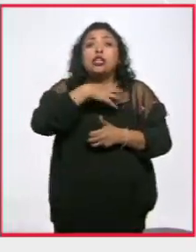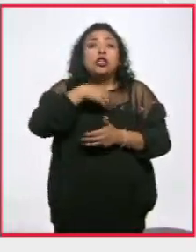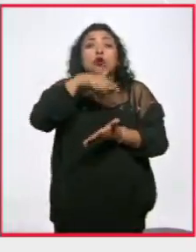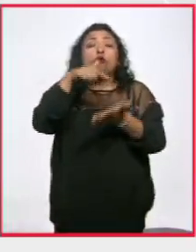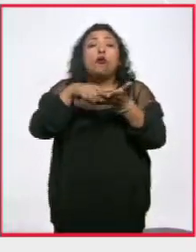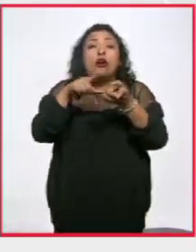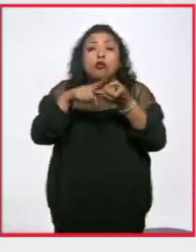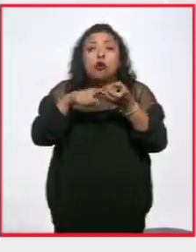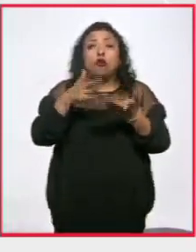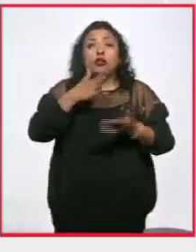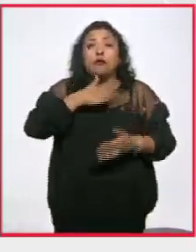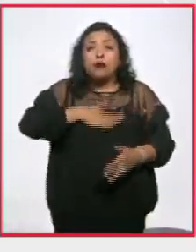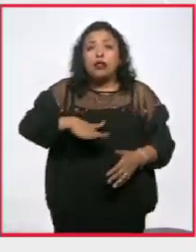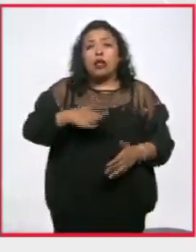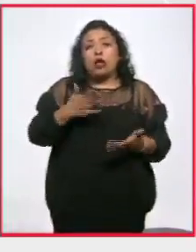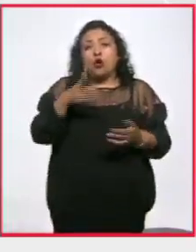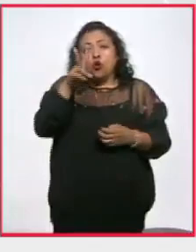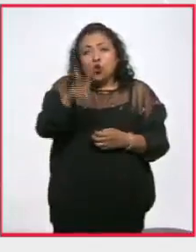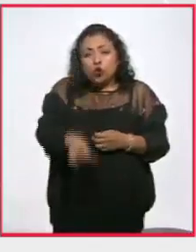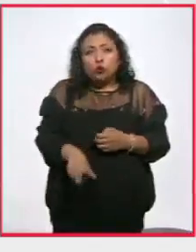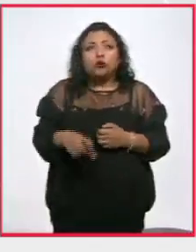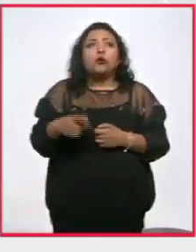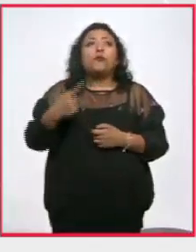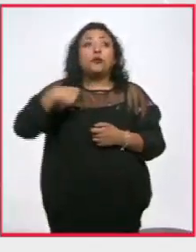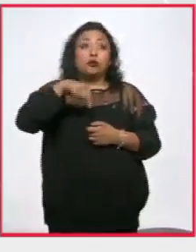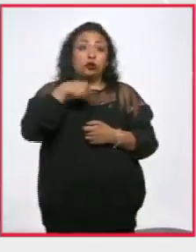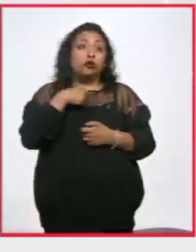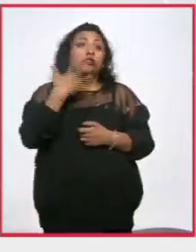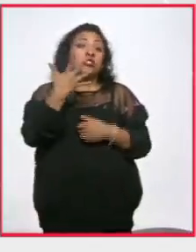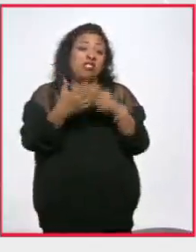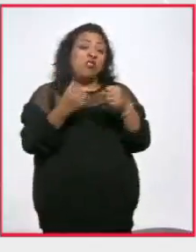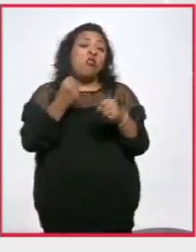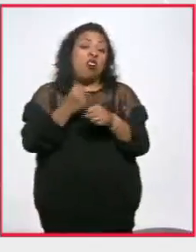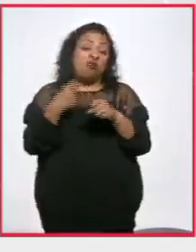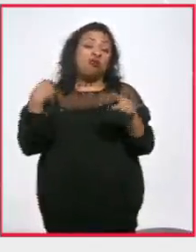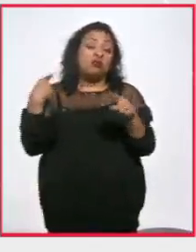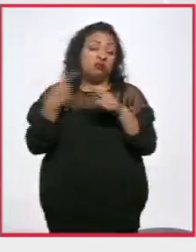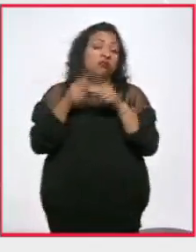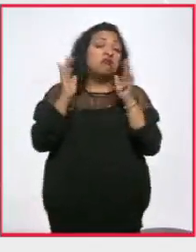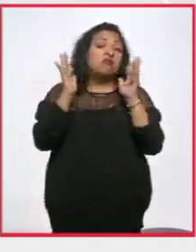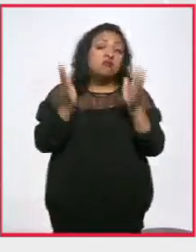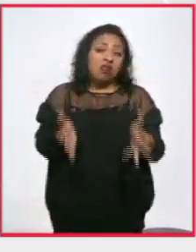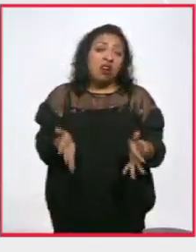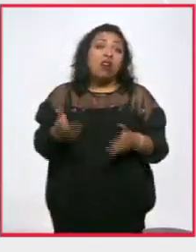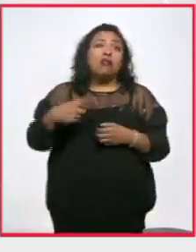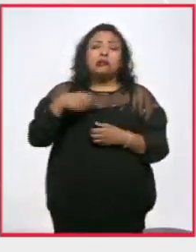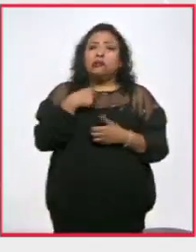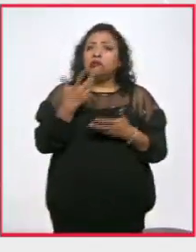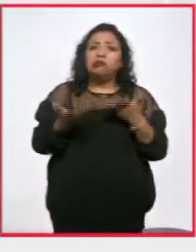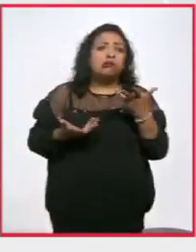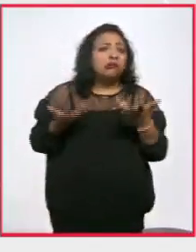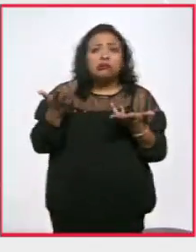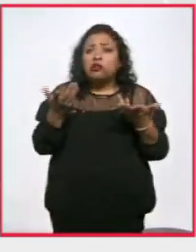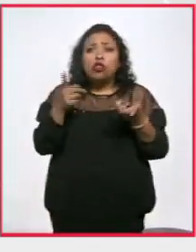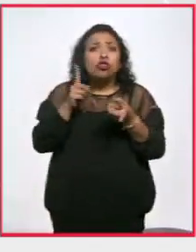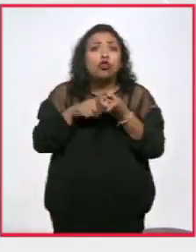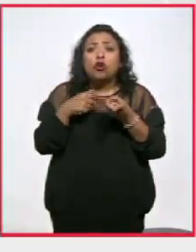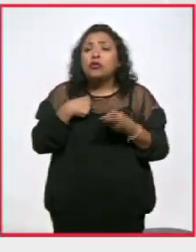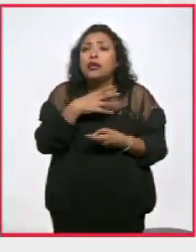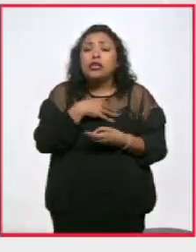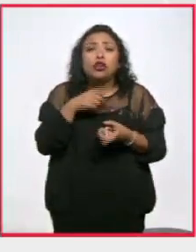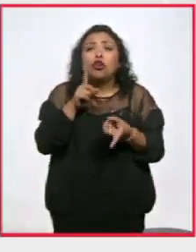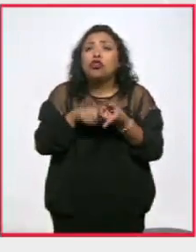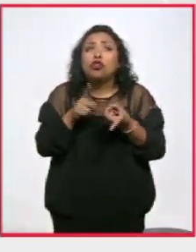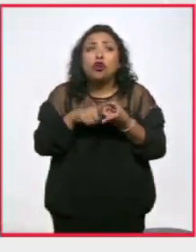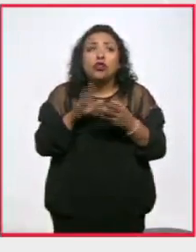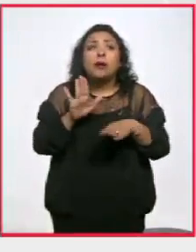verdad y la justicia. No, pues nosotros ya llevamos cinco años y estamos nosotros desesperados por no saber de nuestros hijos. Por eso